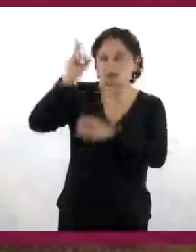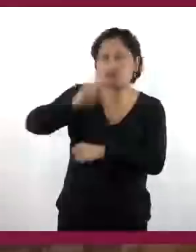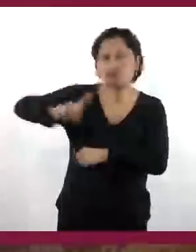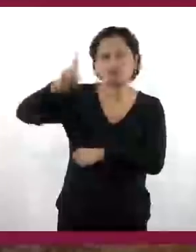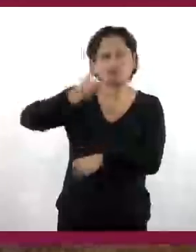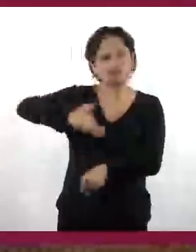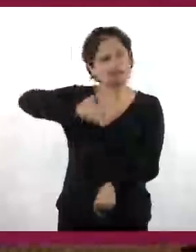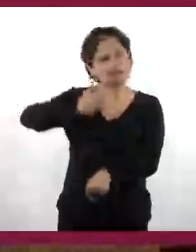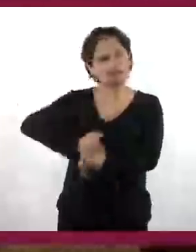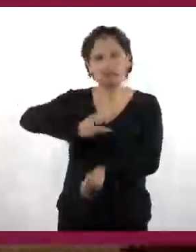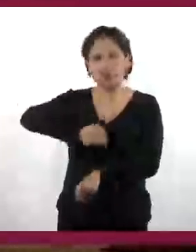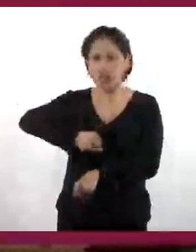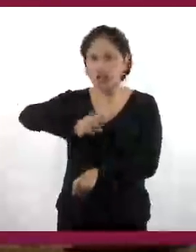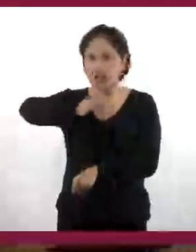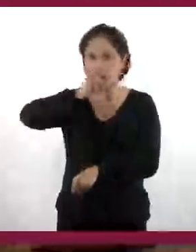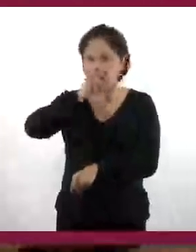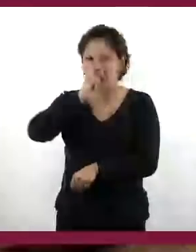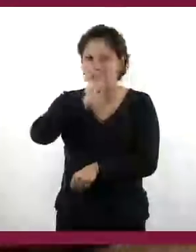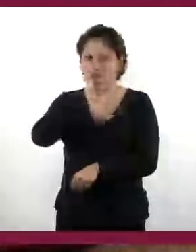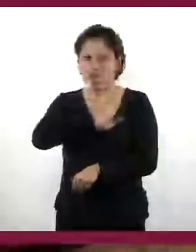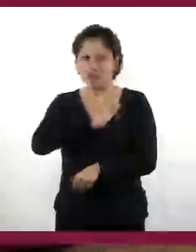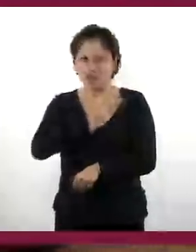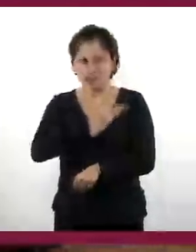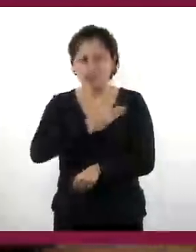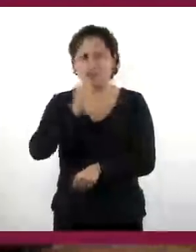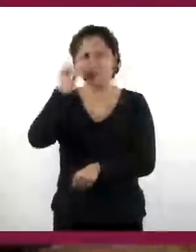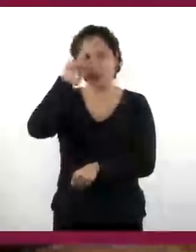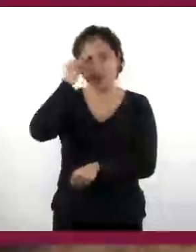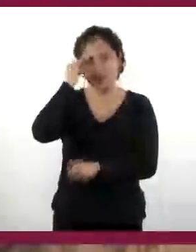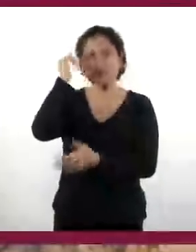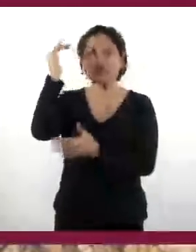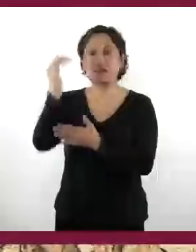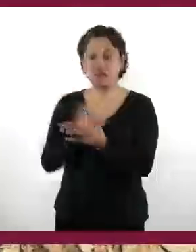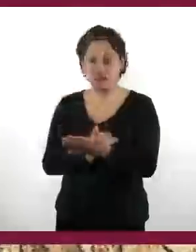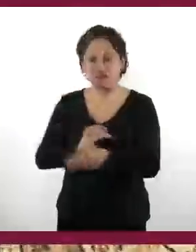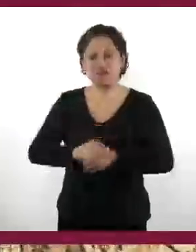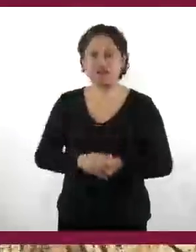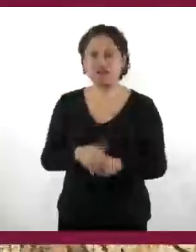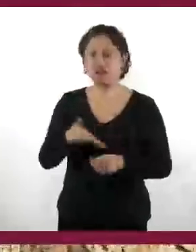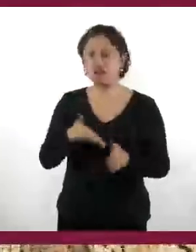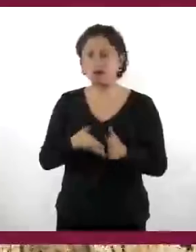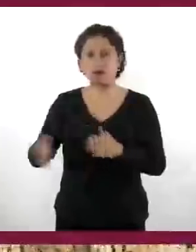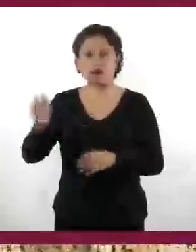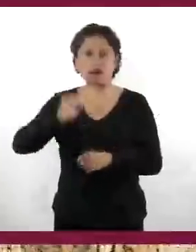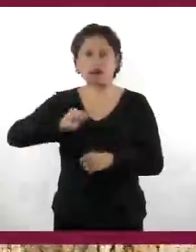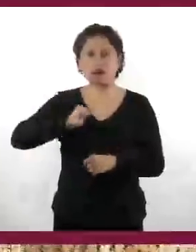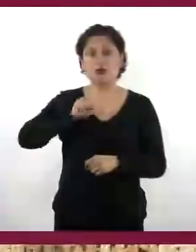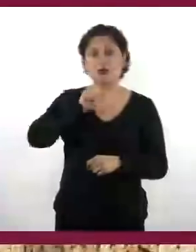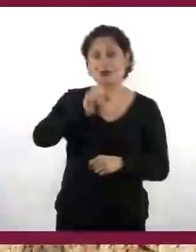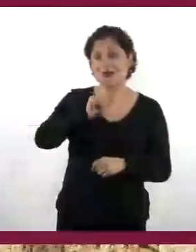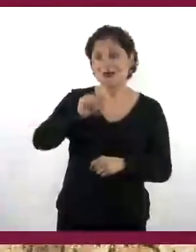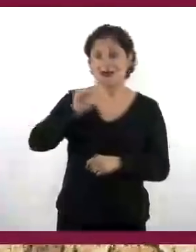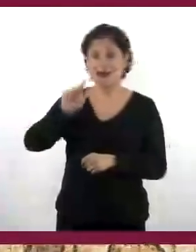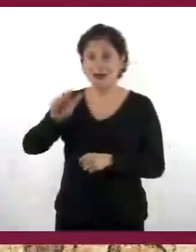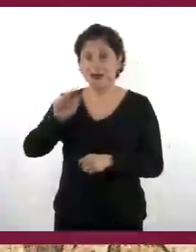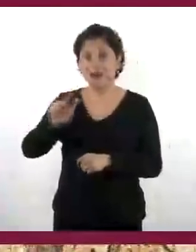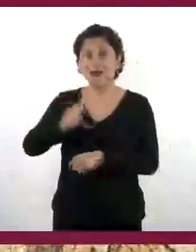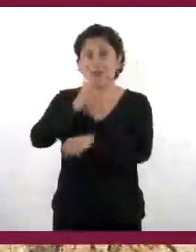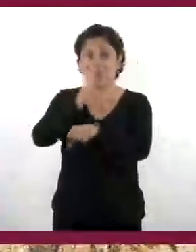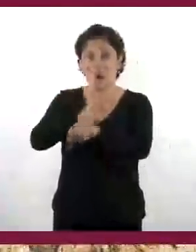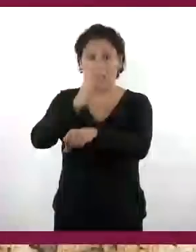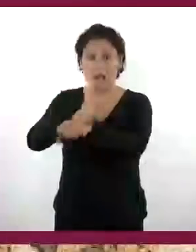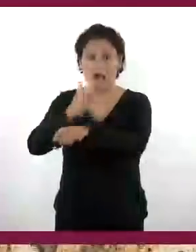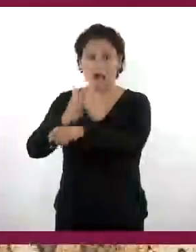más severas para los españoles que para los indígenas. Hacia los siglos XVII y XVIII, los castigos